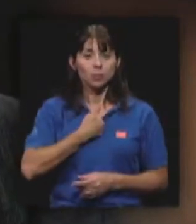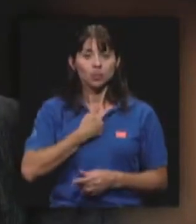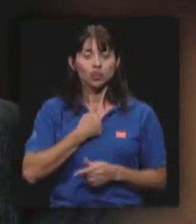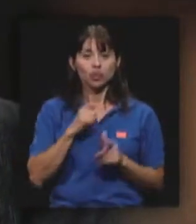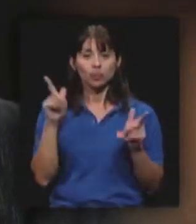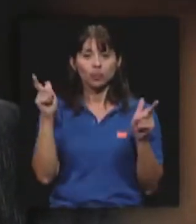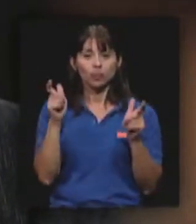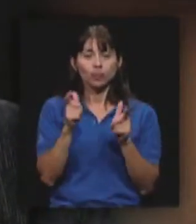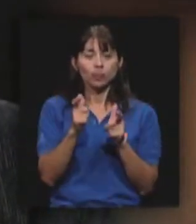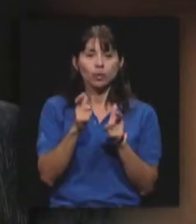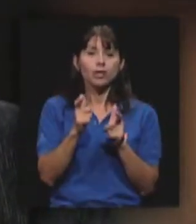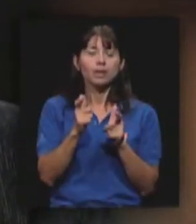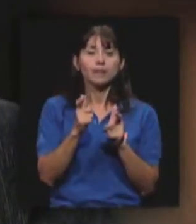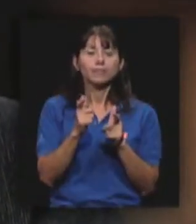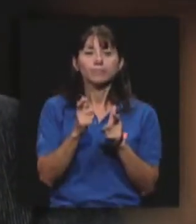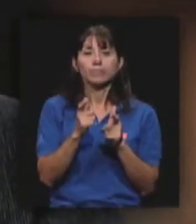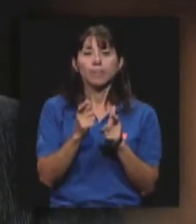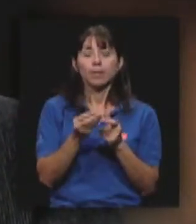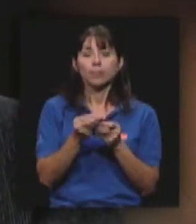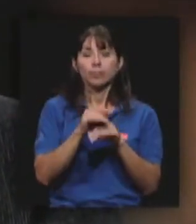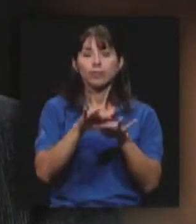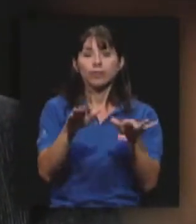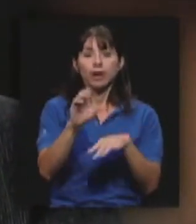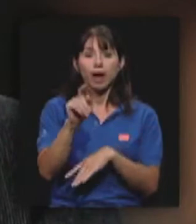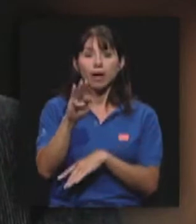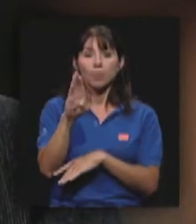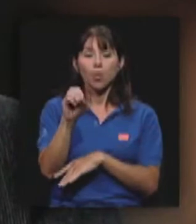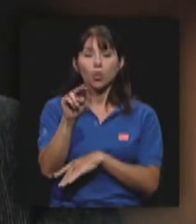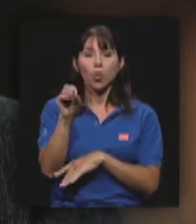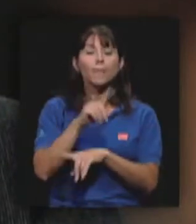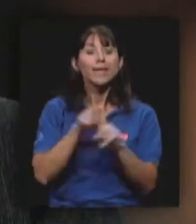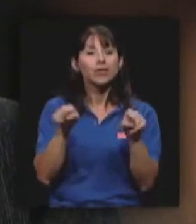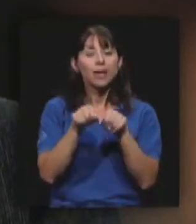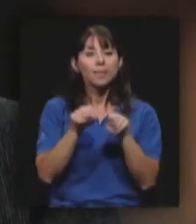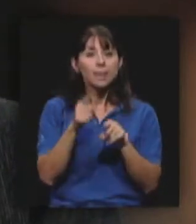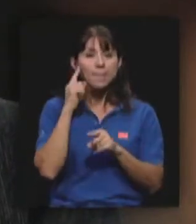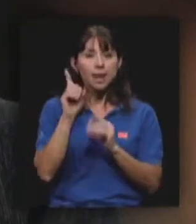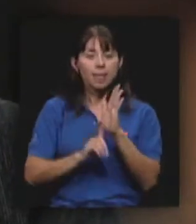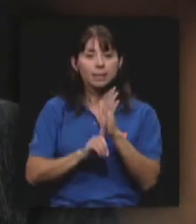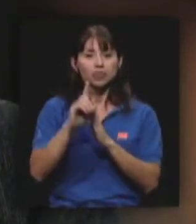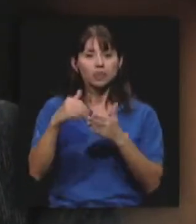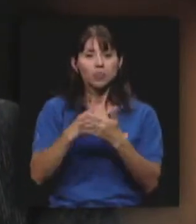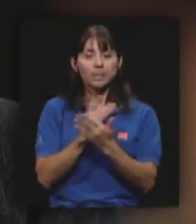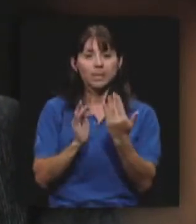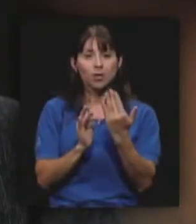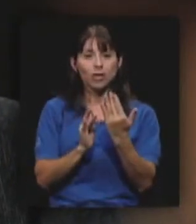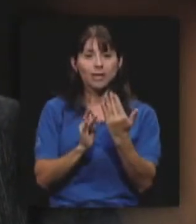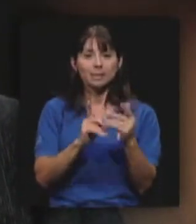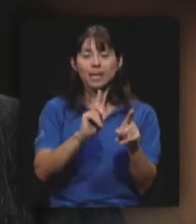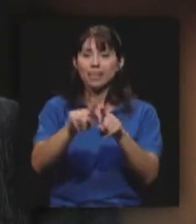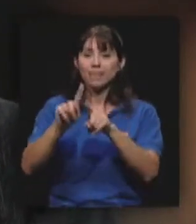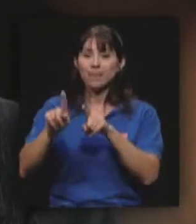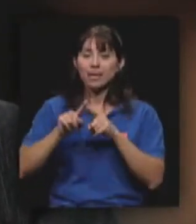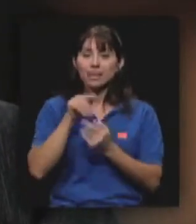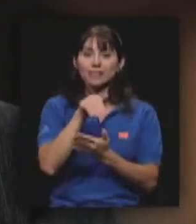reduzcamos nuestra huella de carbono, pero por otro lado también para desarrollar nuevas tecnologías. En